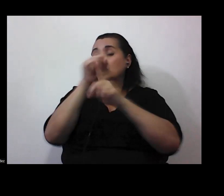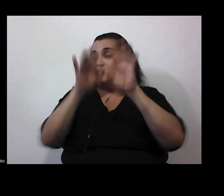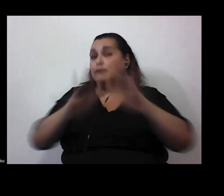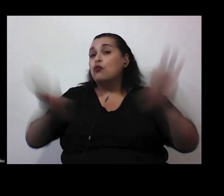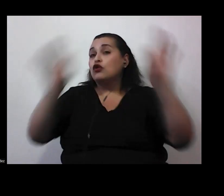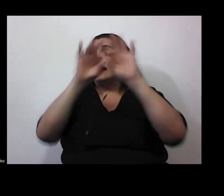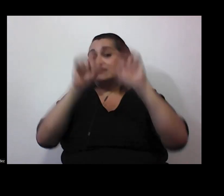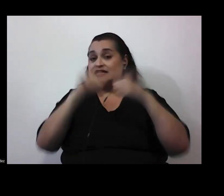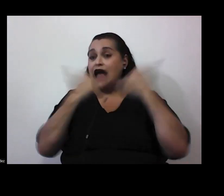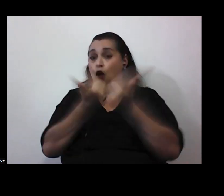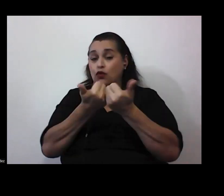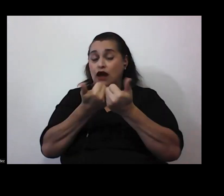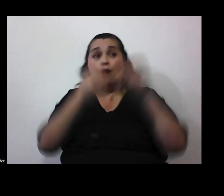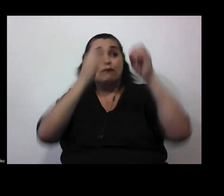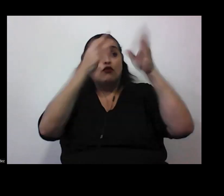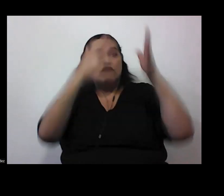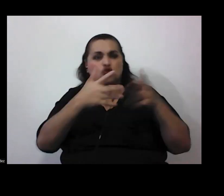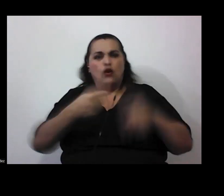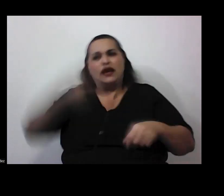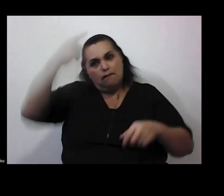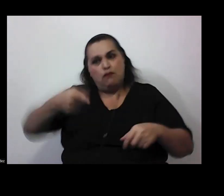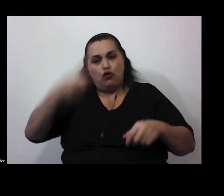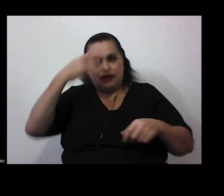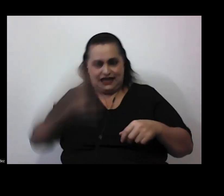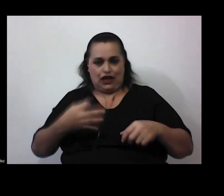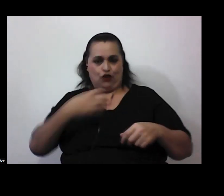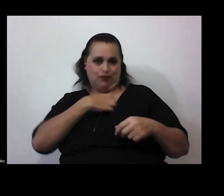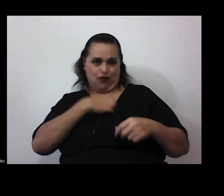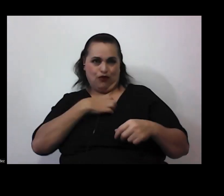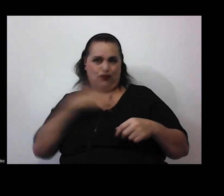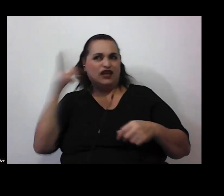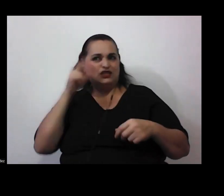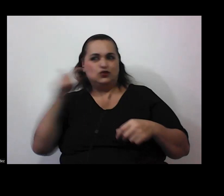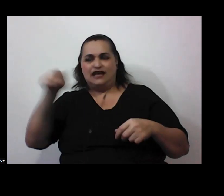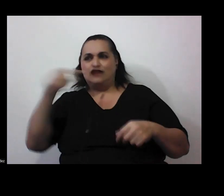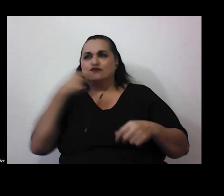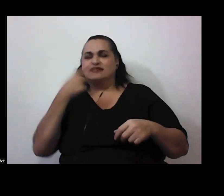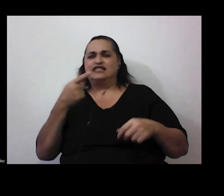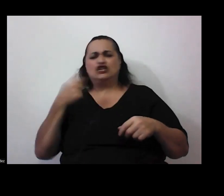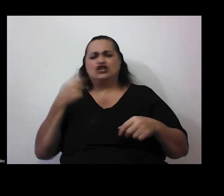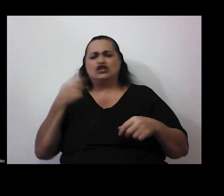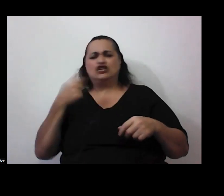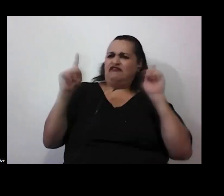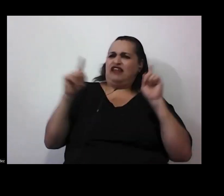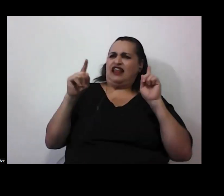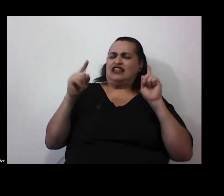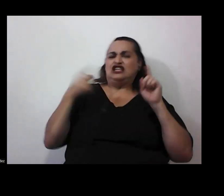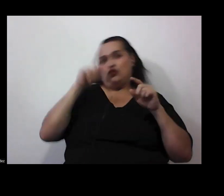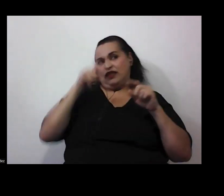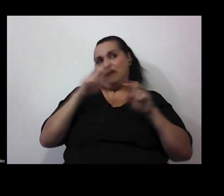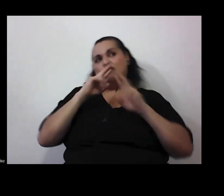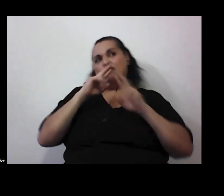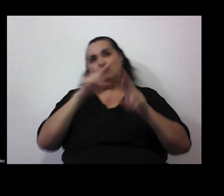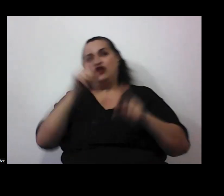el profesor termine de alguna forma imponiendo su criterio se escucha a veces a los estudiantes decir yo pienso otra cosa pero sé que tengo que contestar